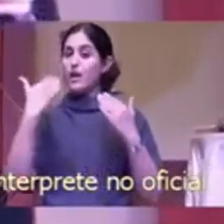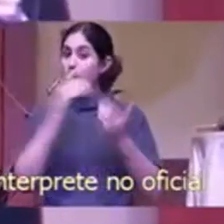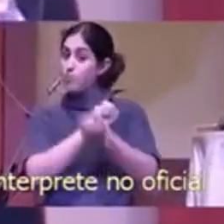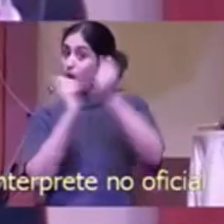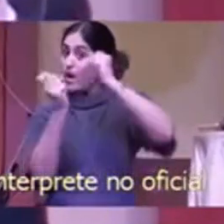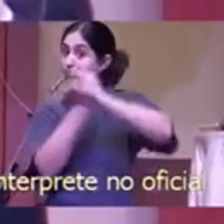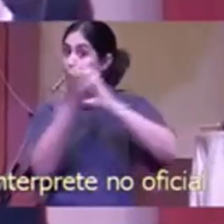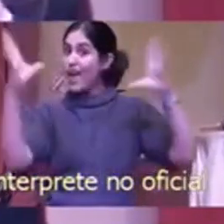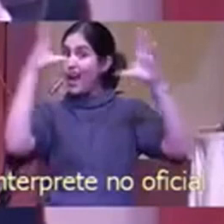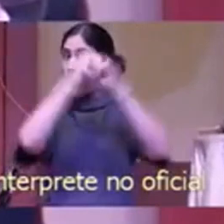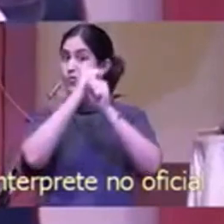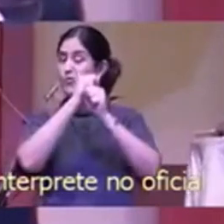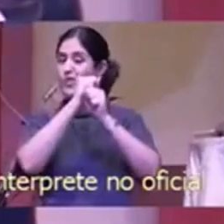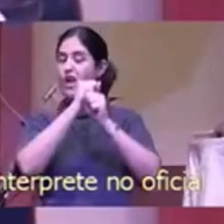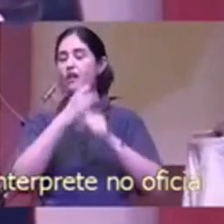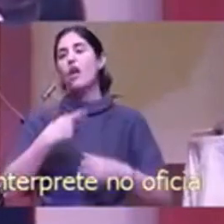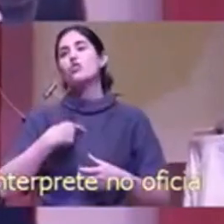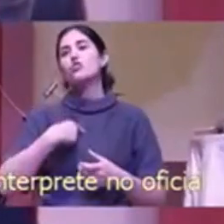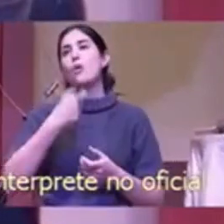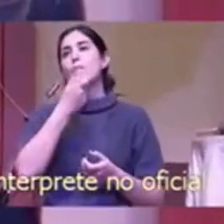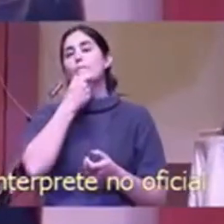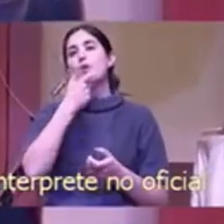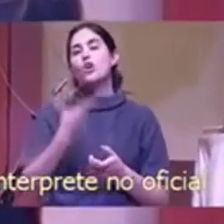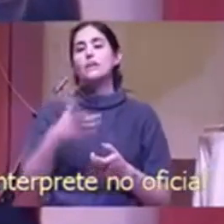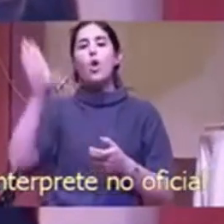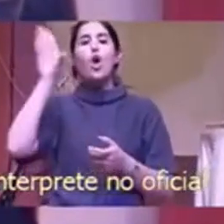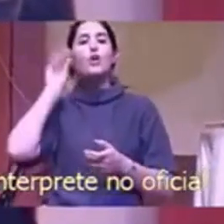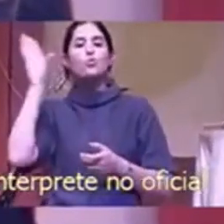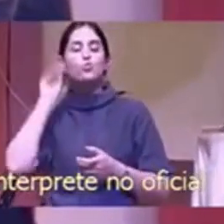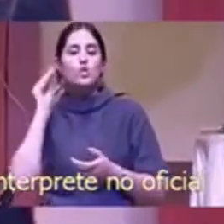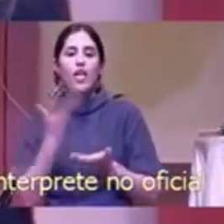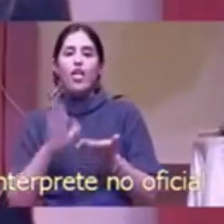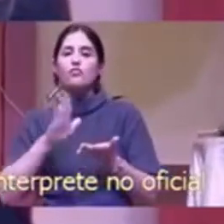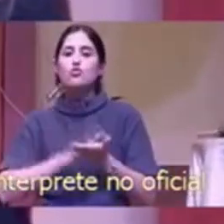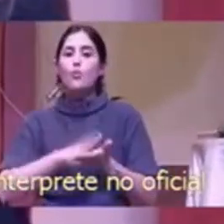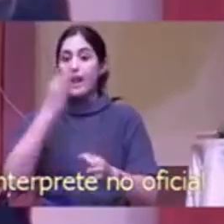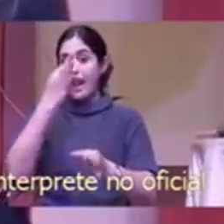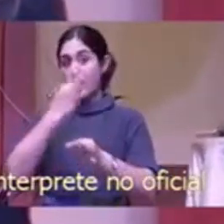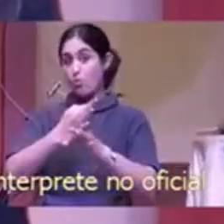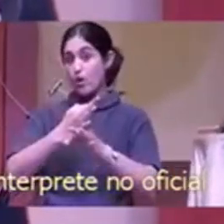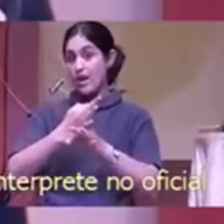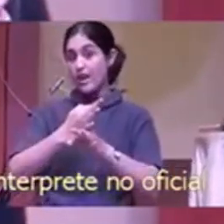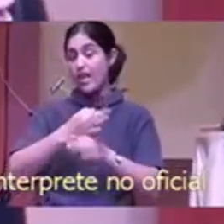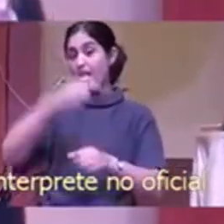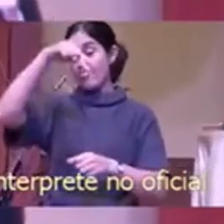Escucho acerca de las escuelas cristianas que ustedes crean. Escucho acerca los pobres a